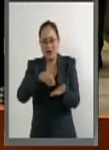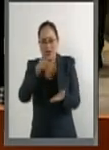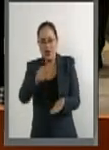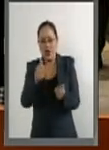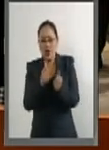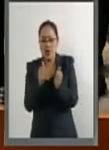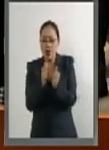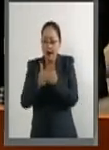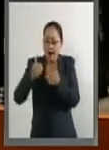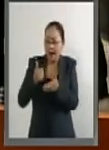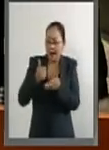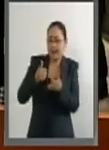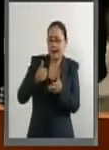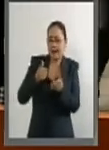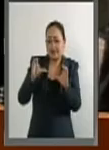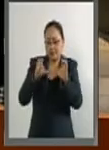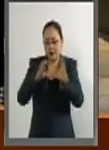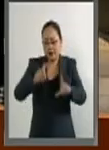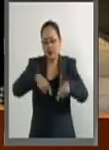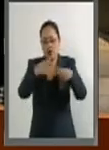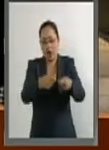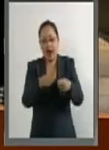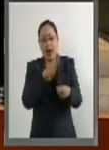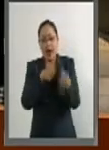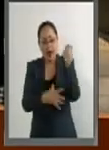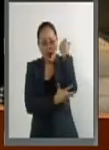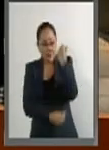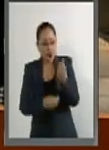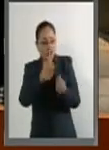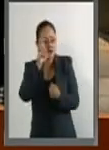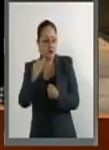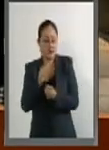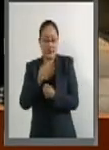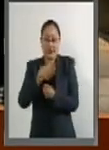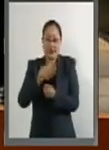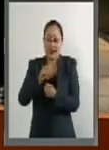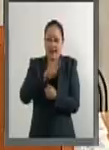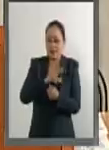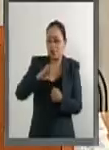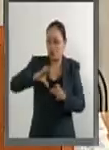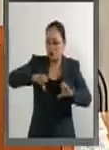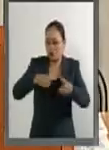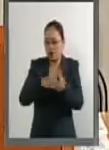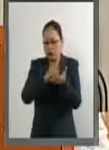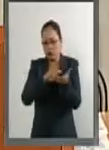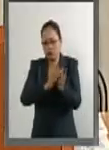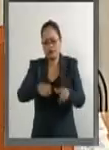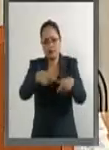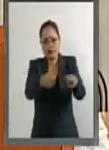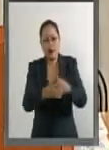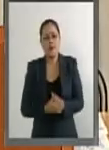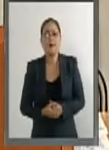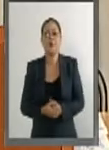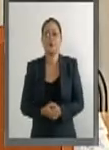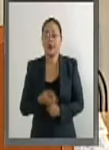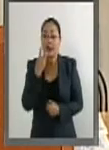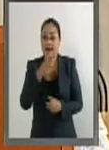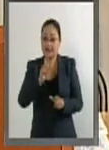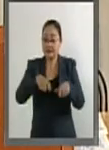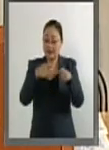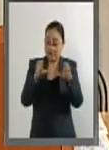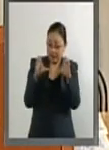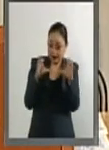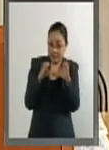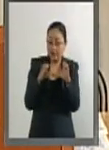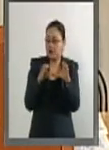certificado de muerte fetal más la autorización del registro civil correspondiente. Dicha autorización no es una certificación